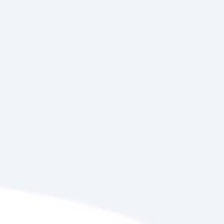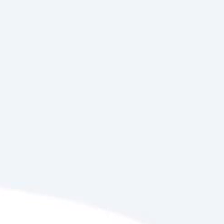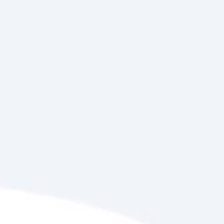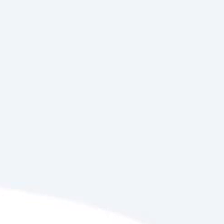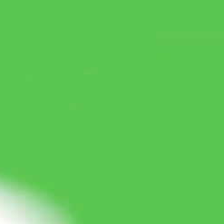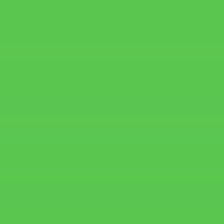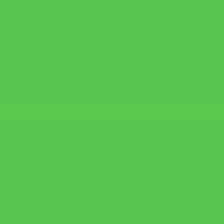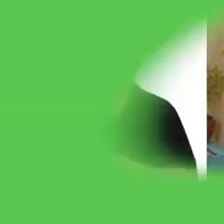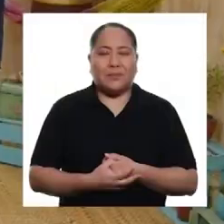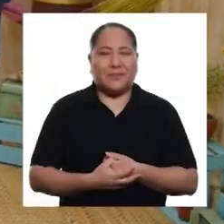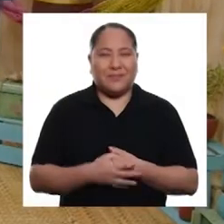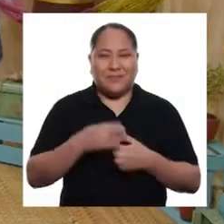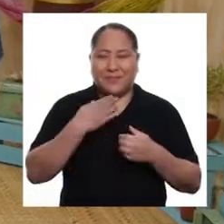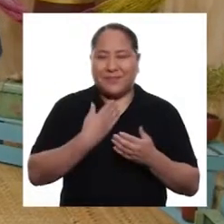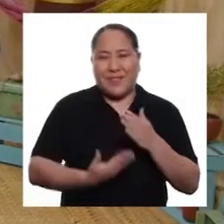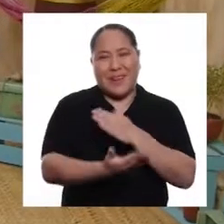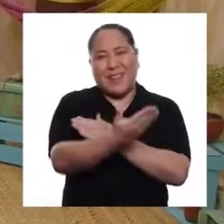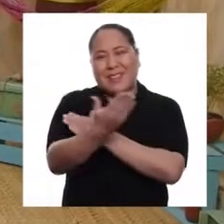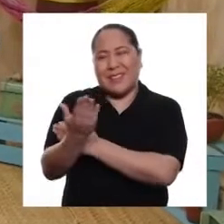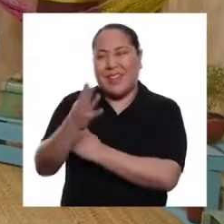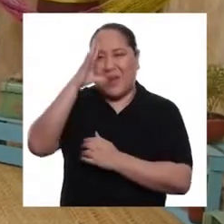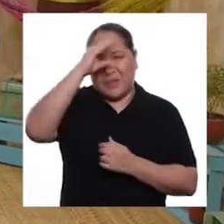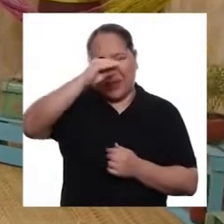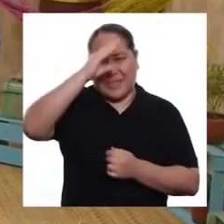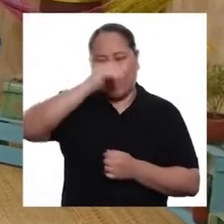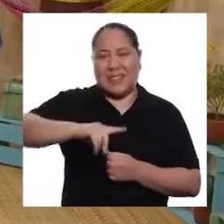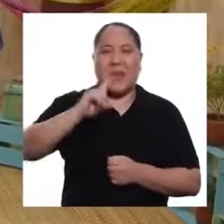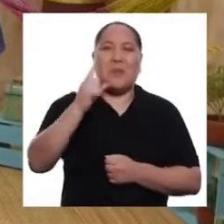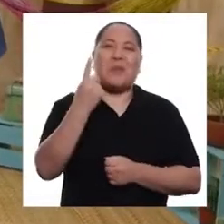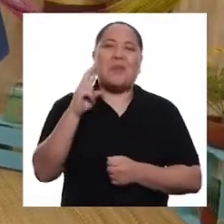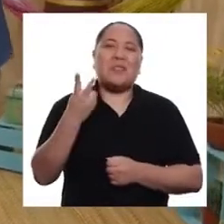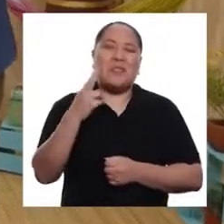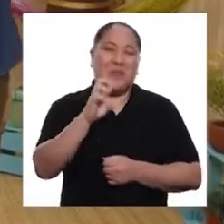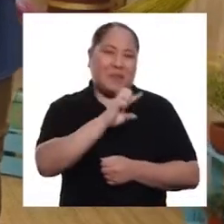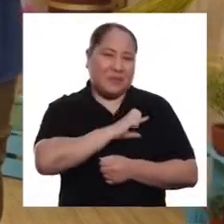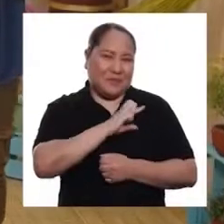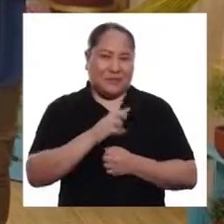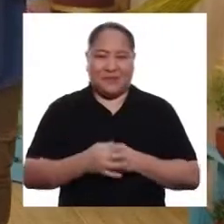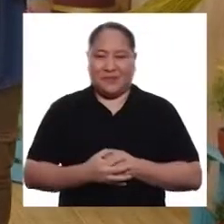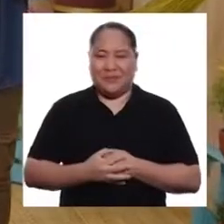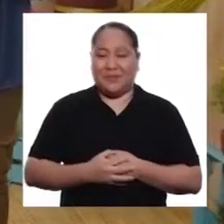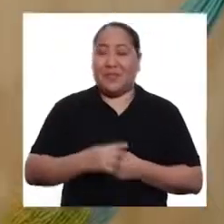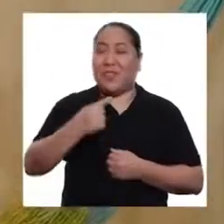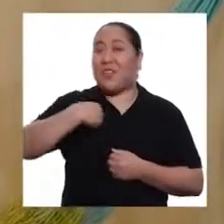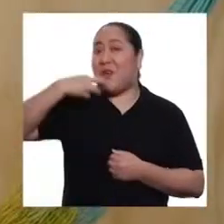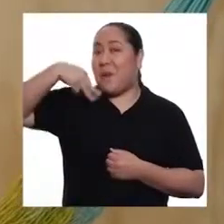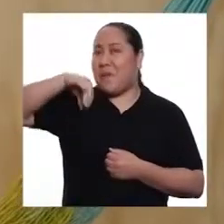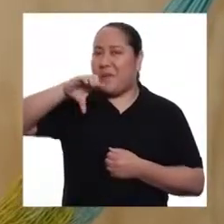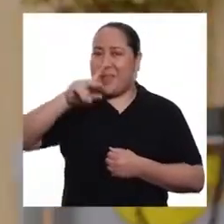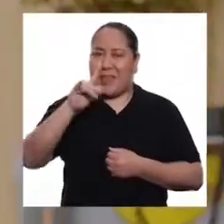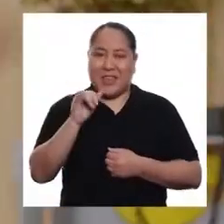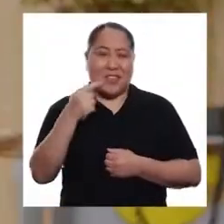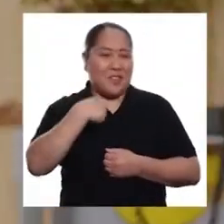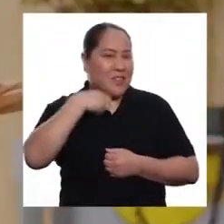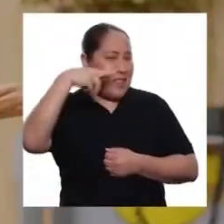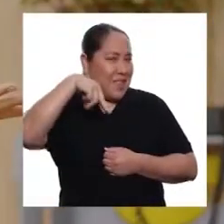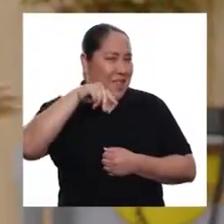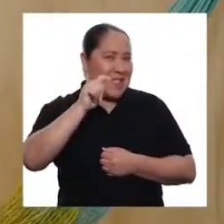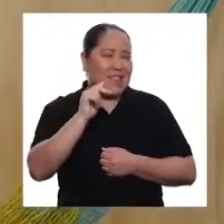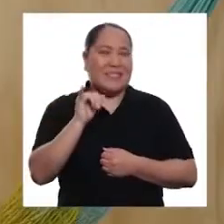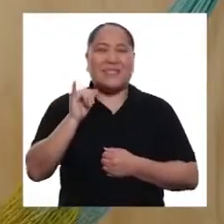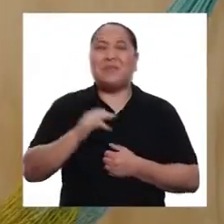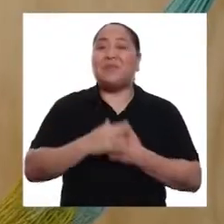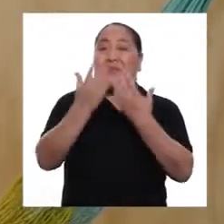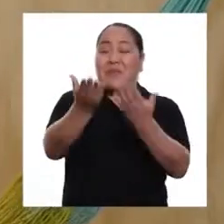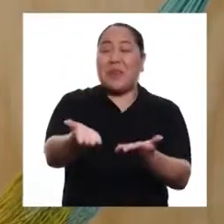primaria. ¡Buenos días, chicas y chicos de primer y segundo grado de primaria! Yo soy Miki. Y yo soy Nati.